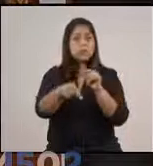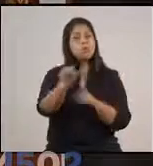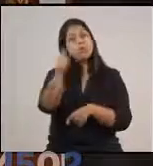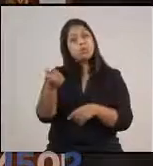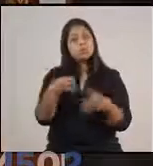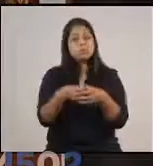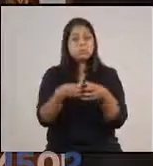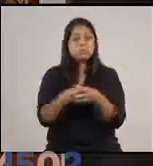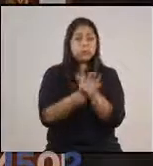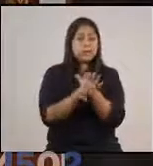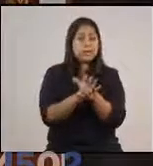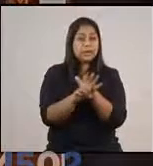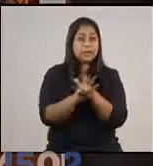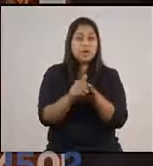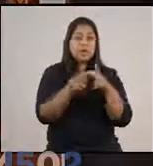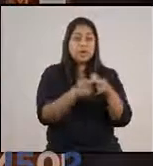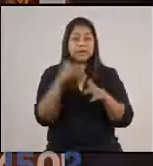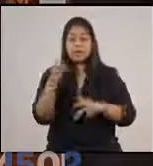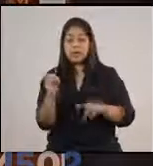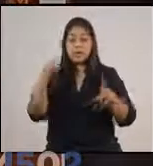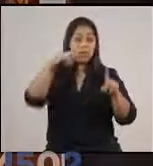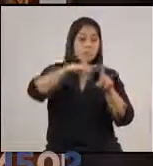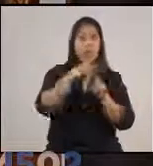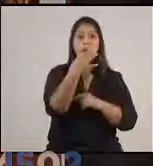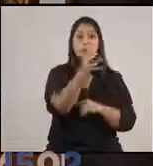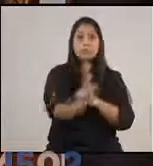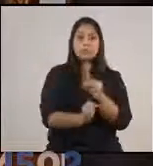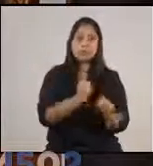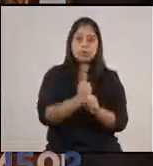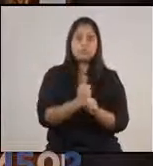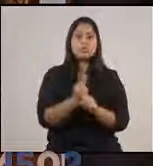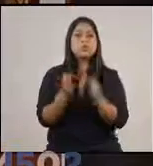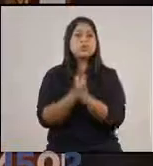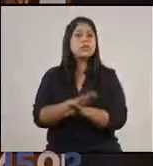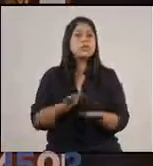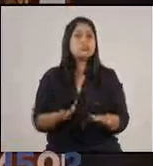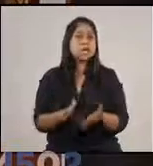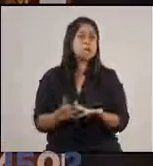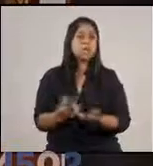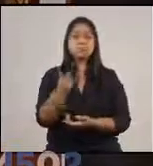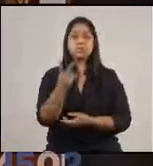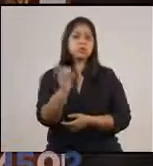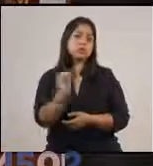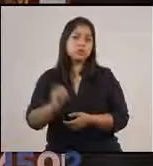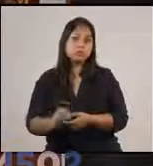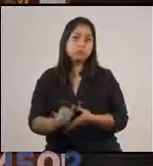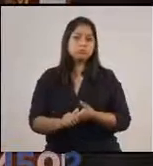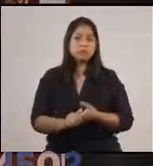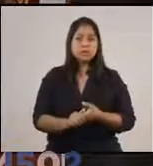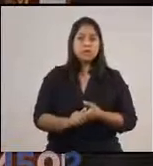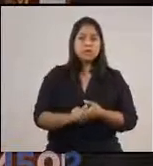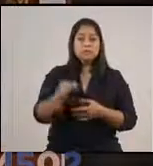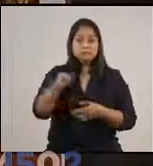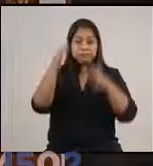por ejemplo, entre los que van desde los 0 hasta los 40 años, la probabilidad de muerte es de duras penas el 2%. Las